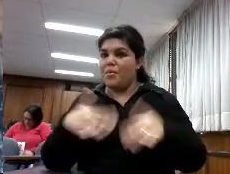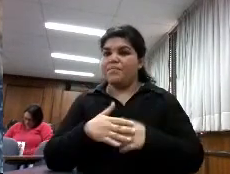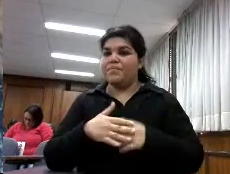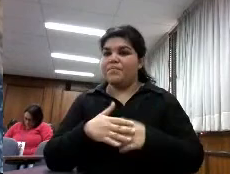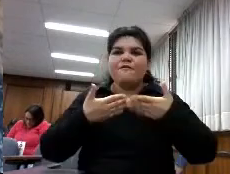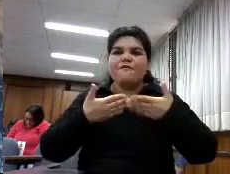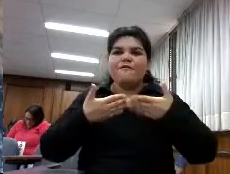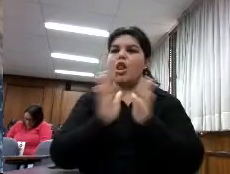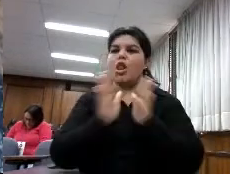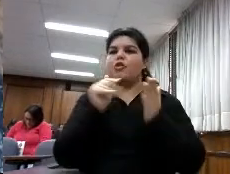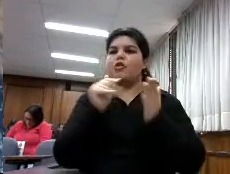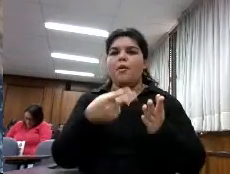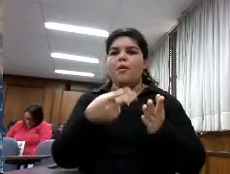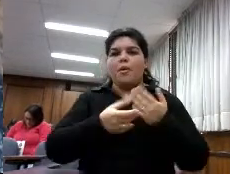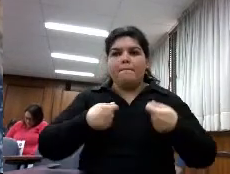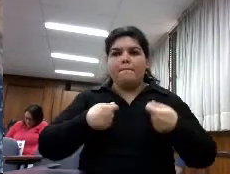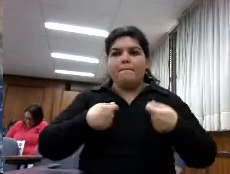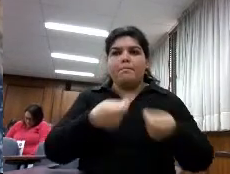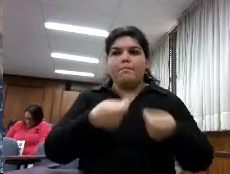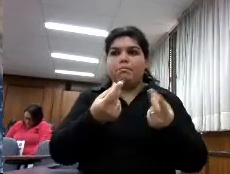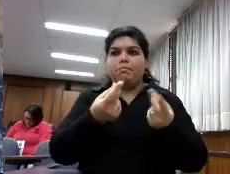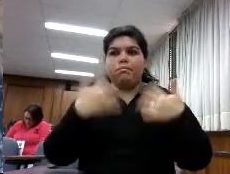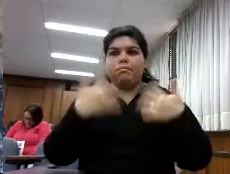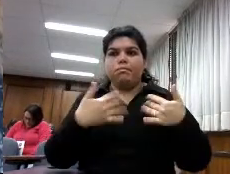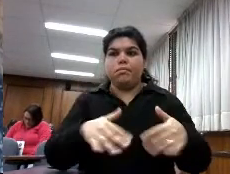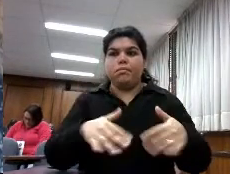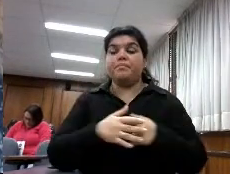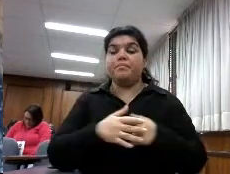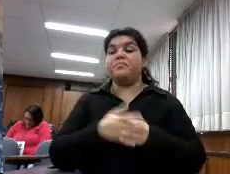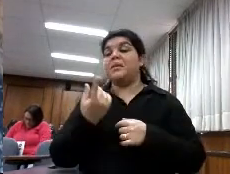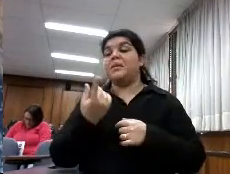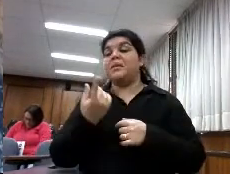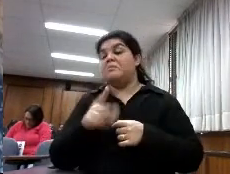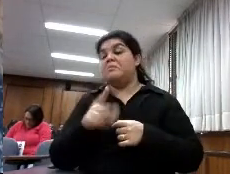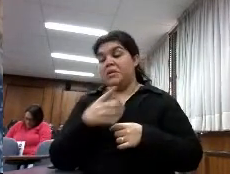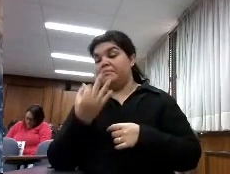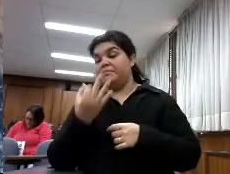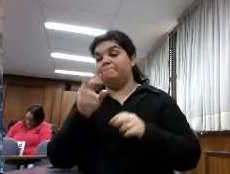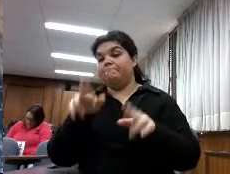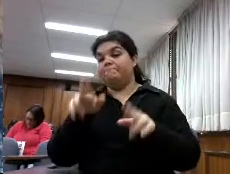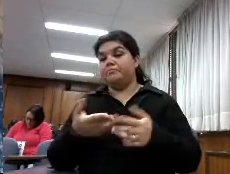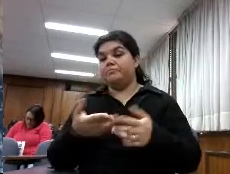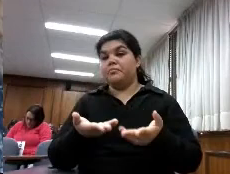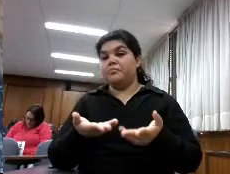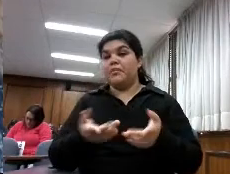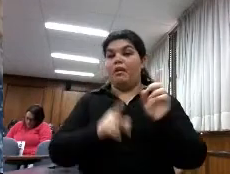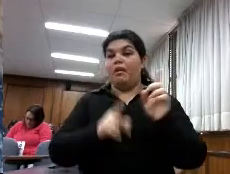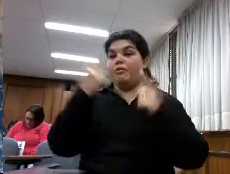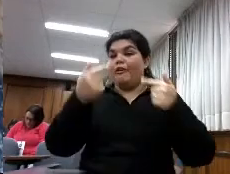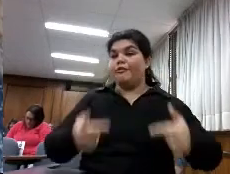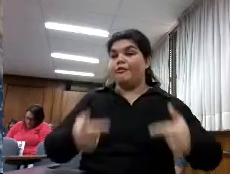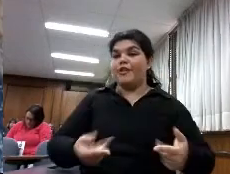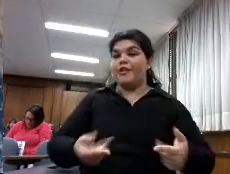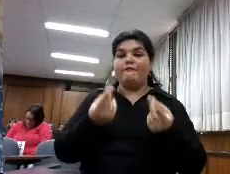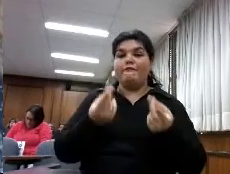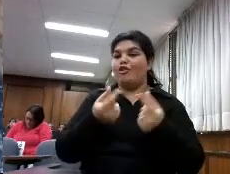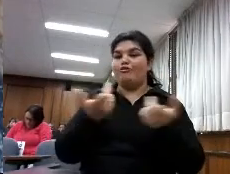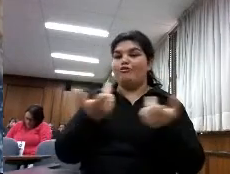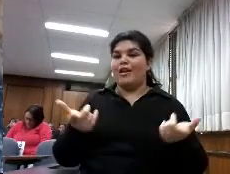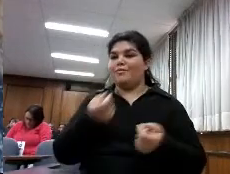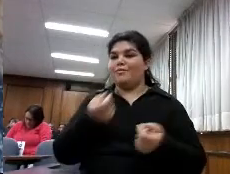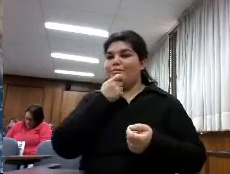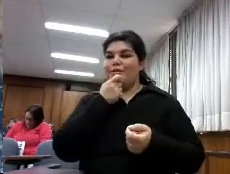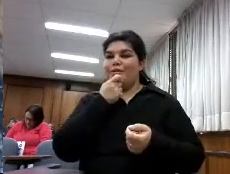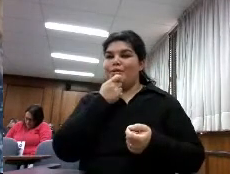verdad que hay otros valores hay otros valores que son intangibles como es el prestigio de los